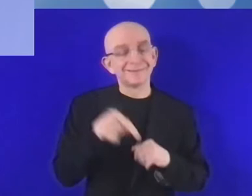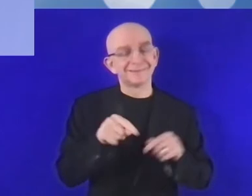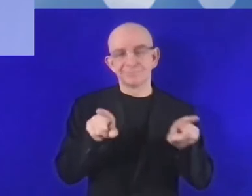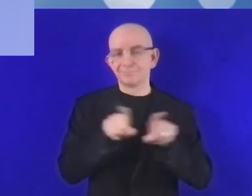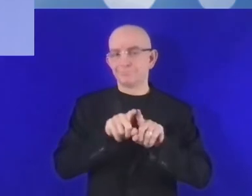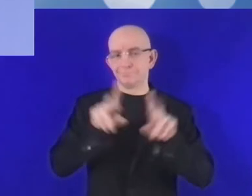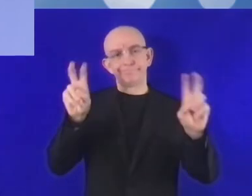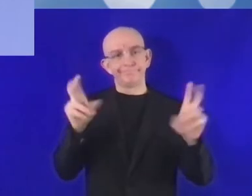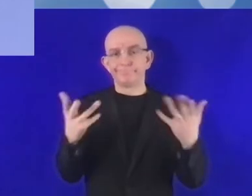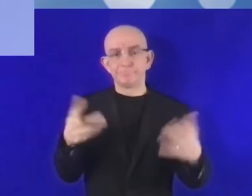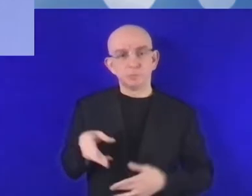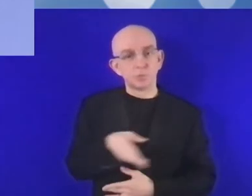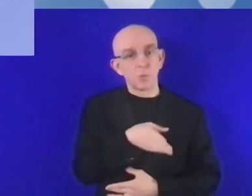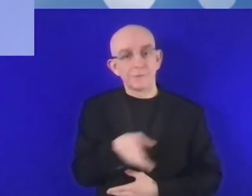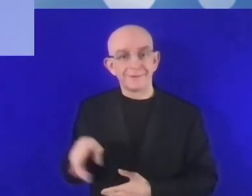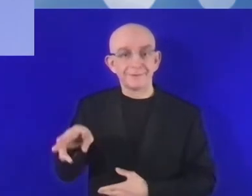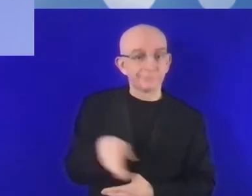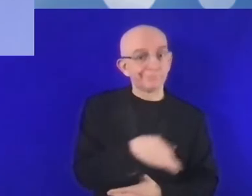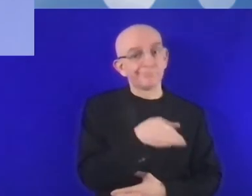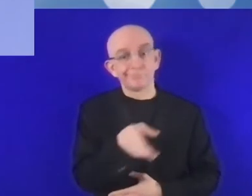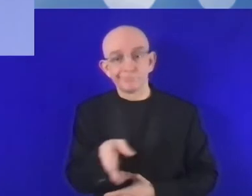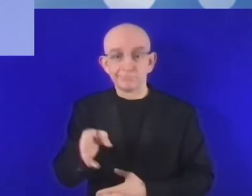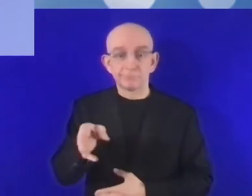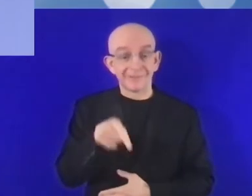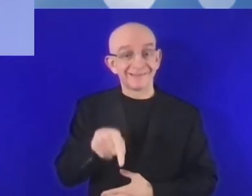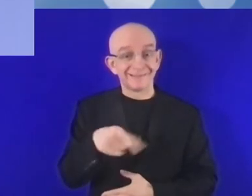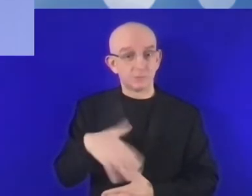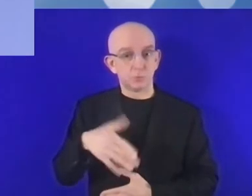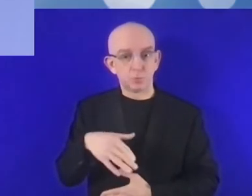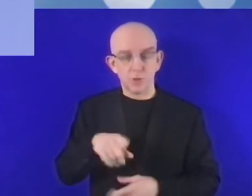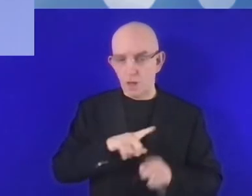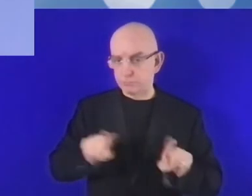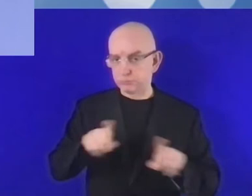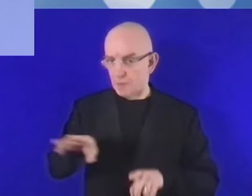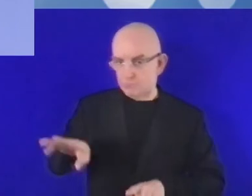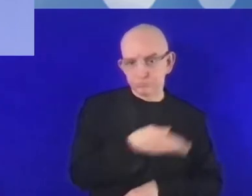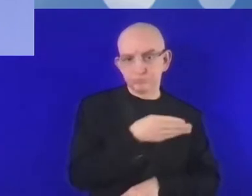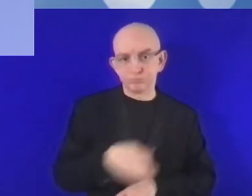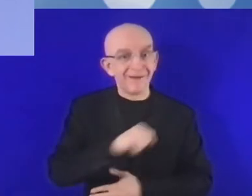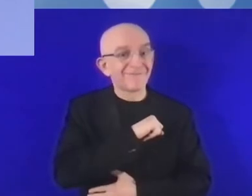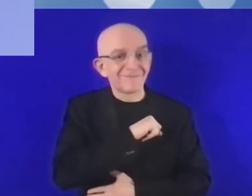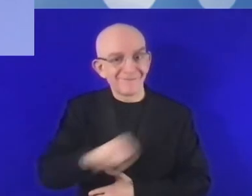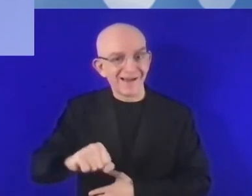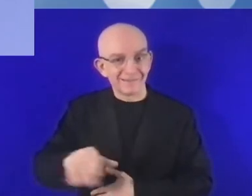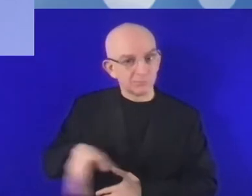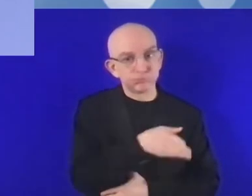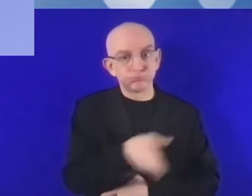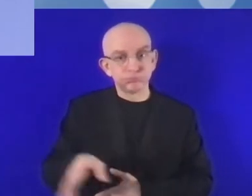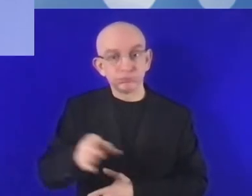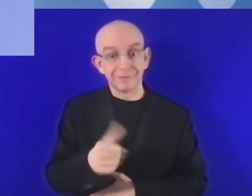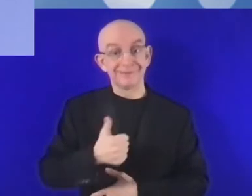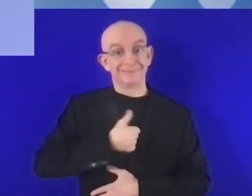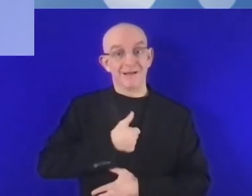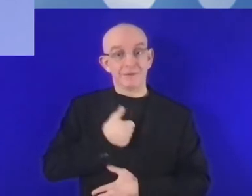viaje dinámico y rápido. Este viaje requiere la implicación de muchas partes.